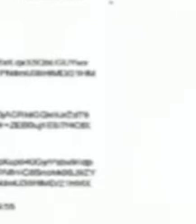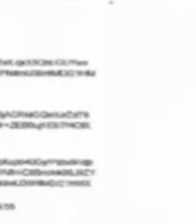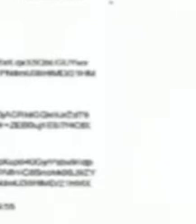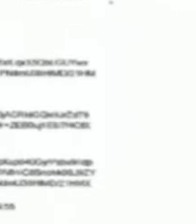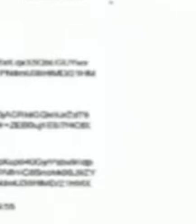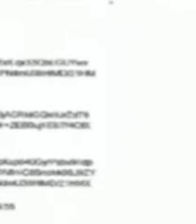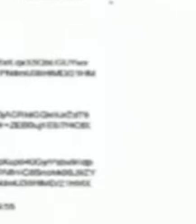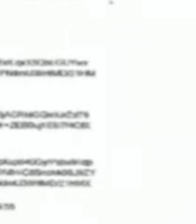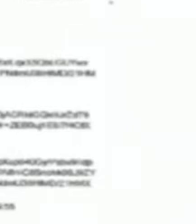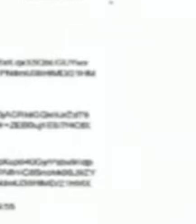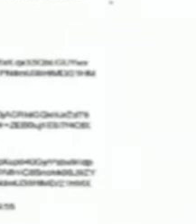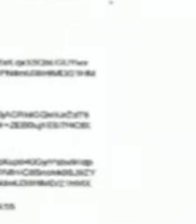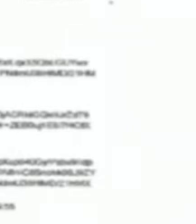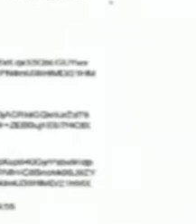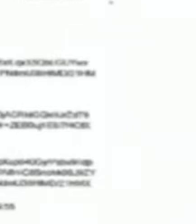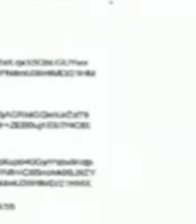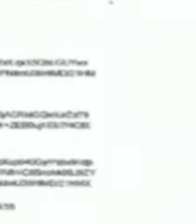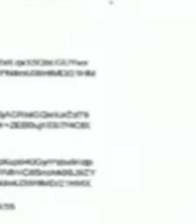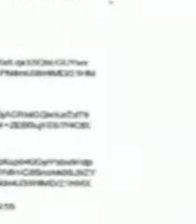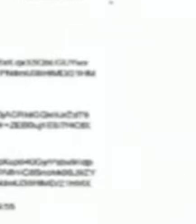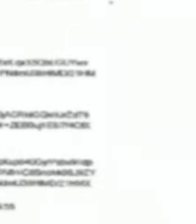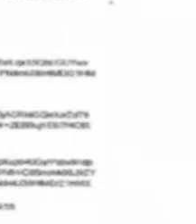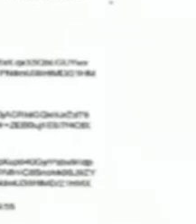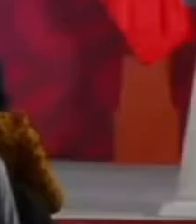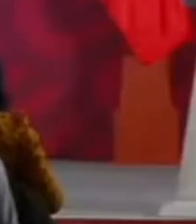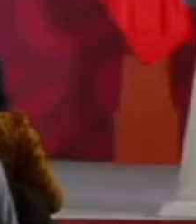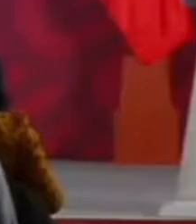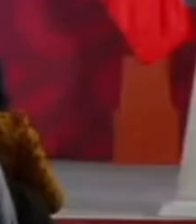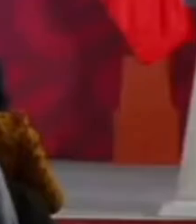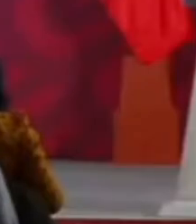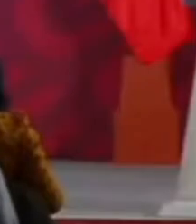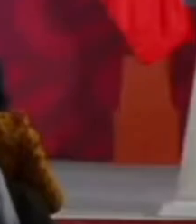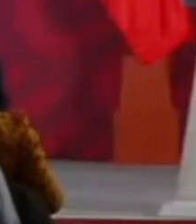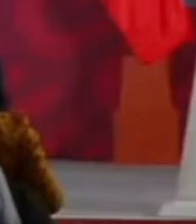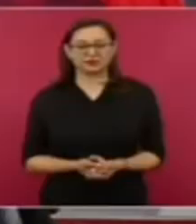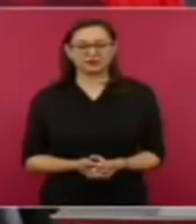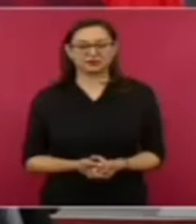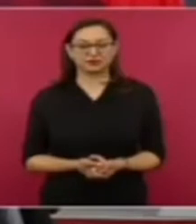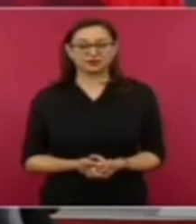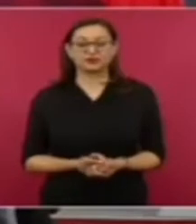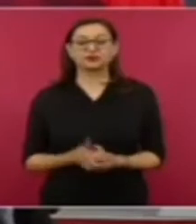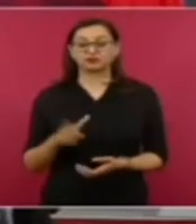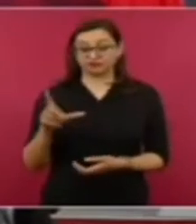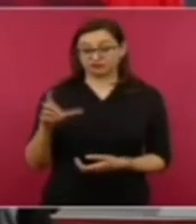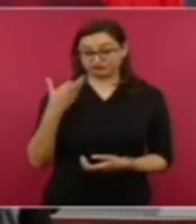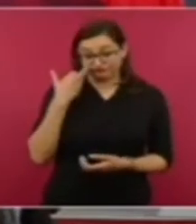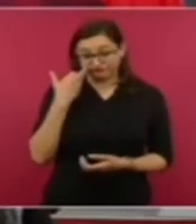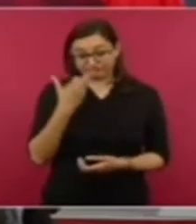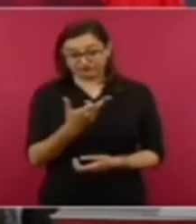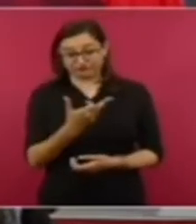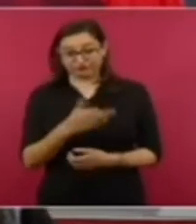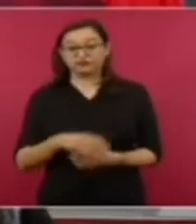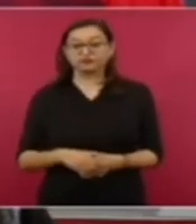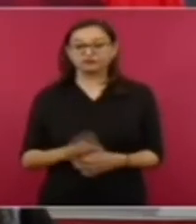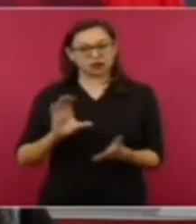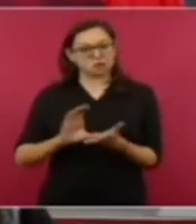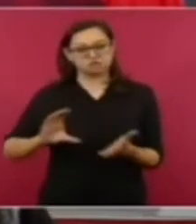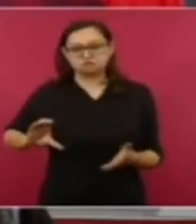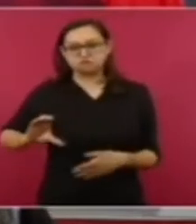el notario.